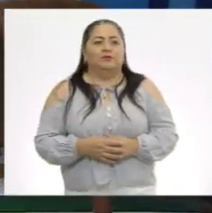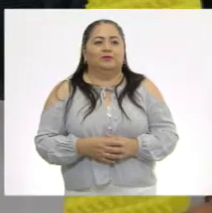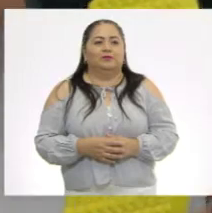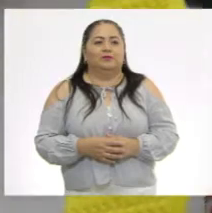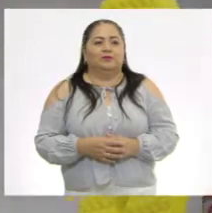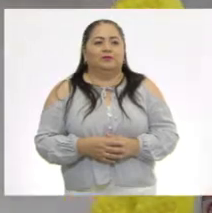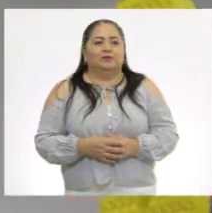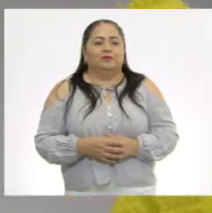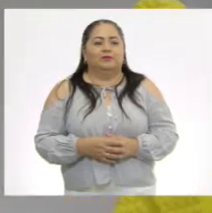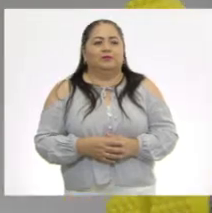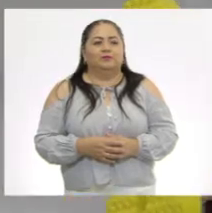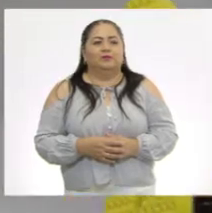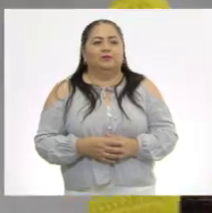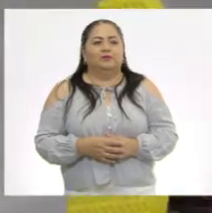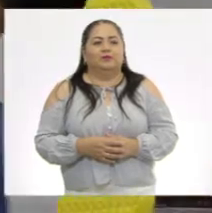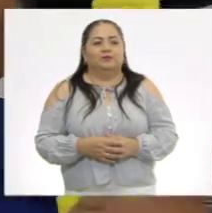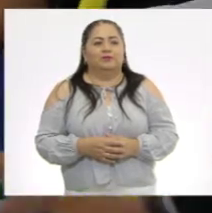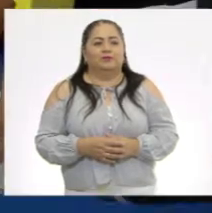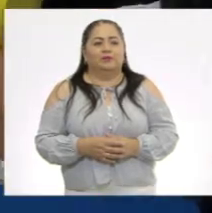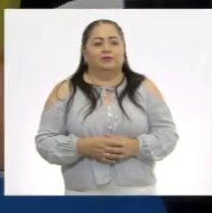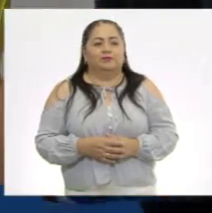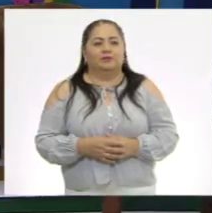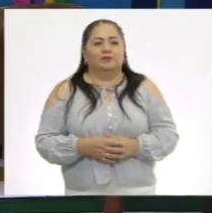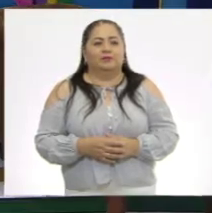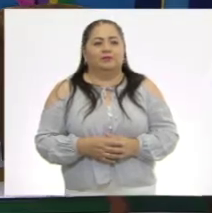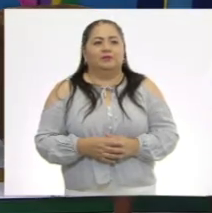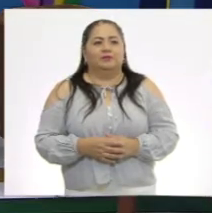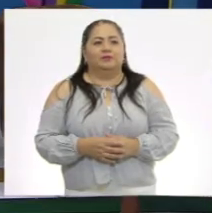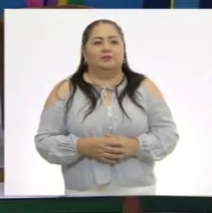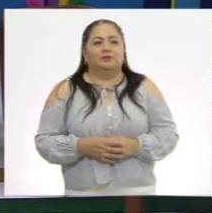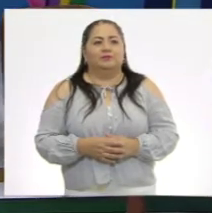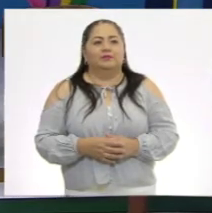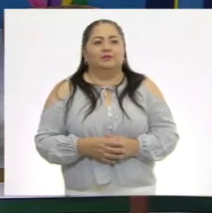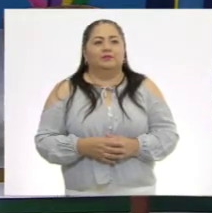Mira, además, vamos a... Ajá, lo pones aquí en el de...